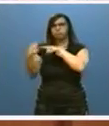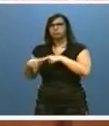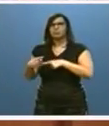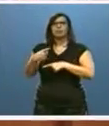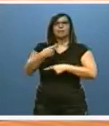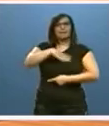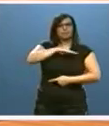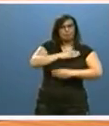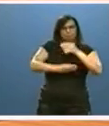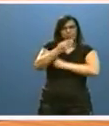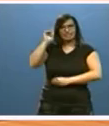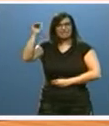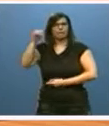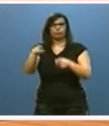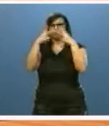extranjeros.